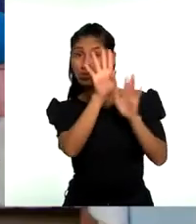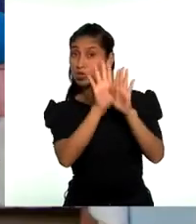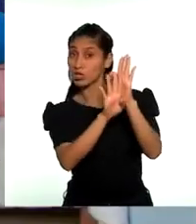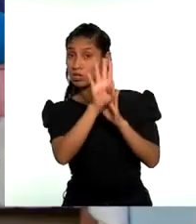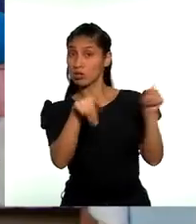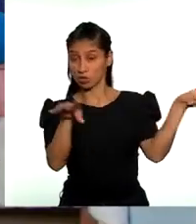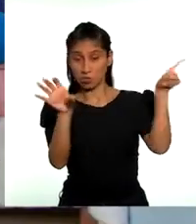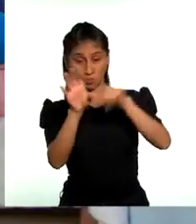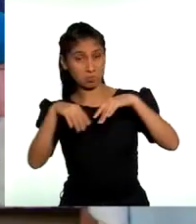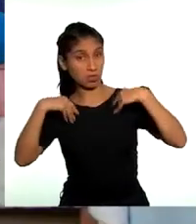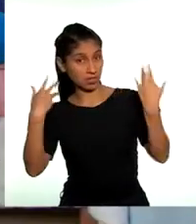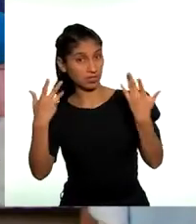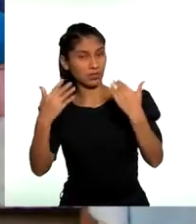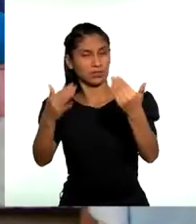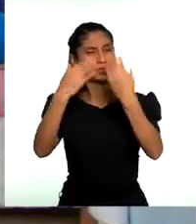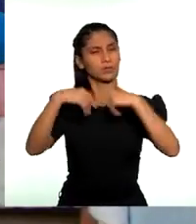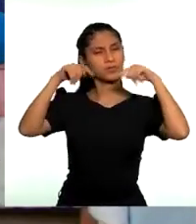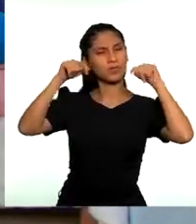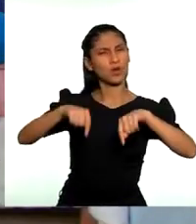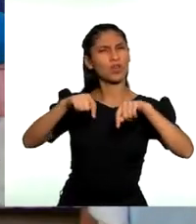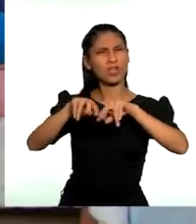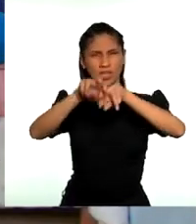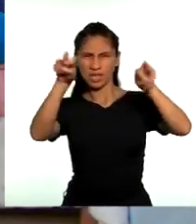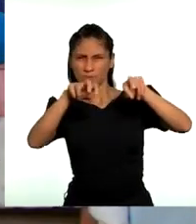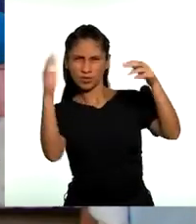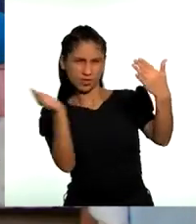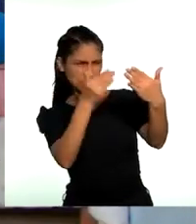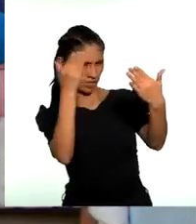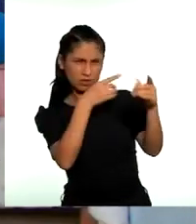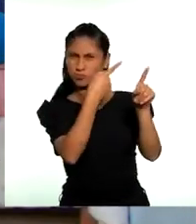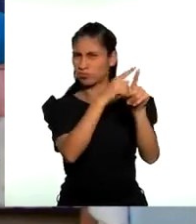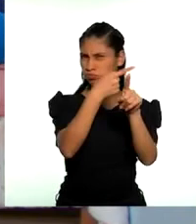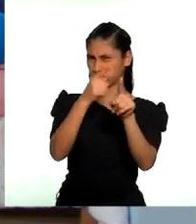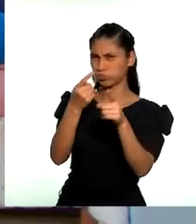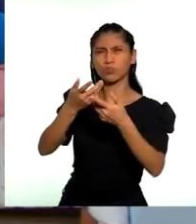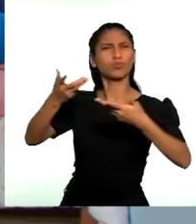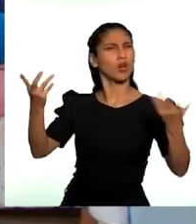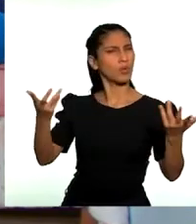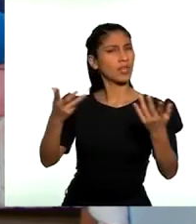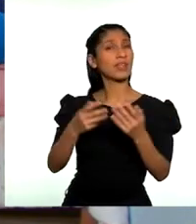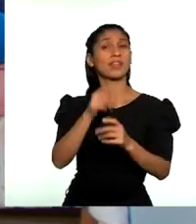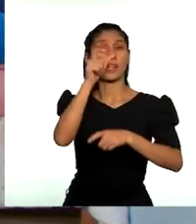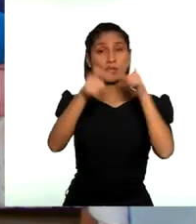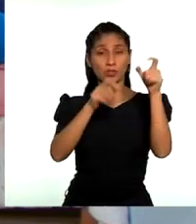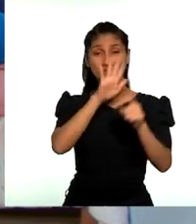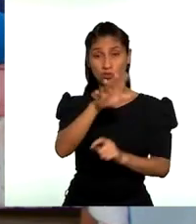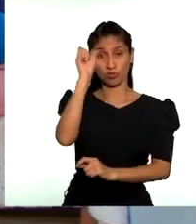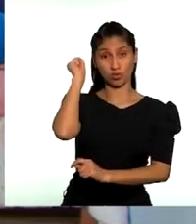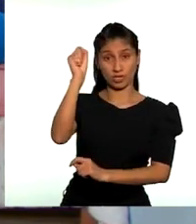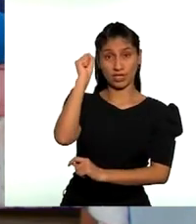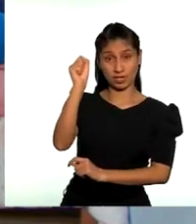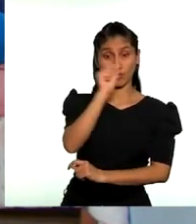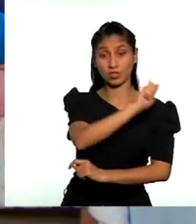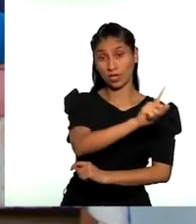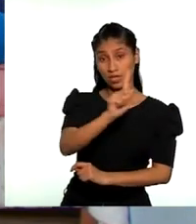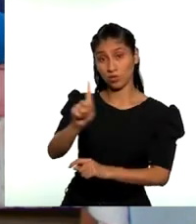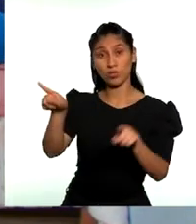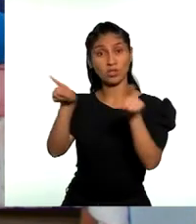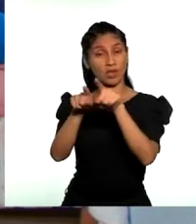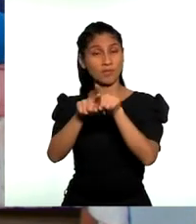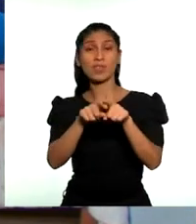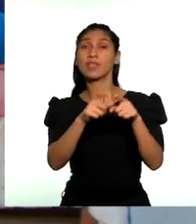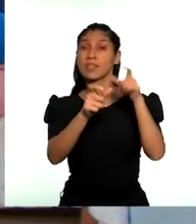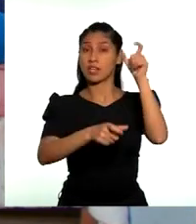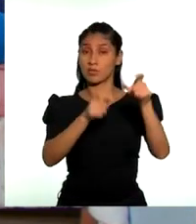Hoy hemos indagado sobre muchas cosas. Sobre los derechos humanos, individuales y colectivos de los